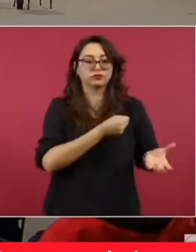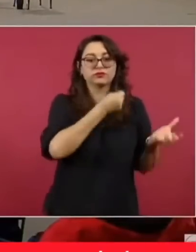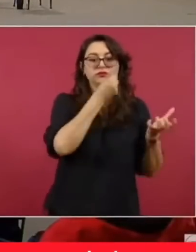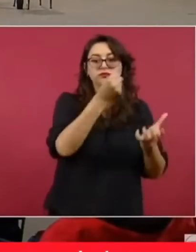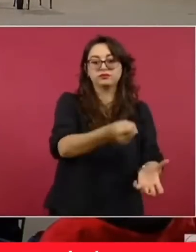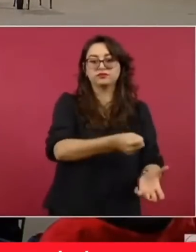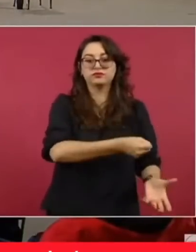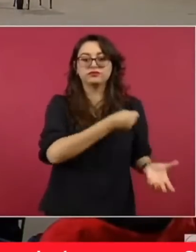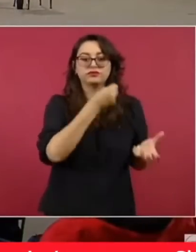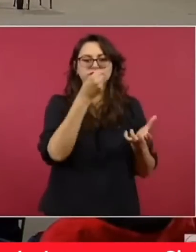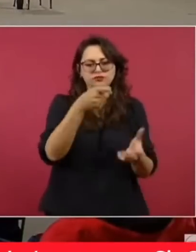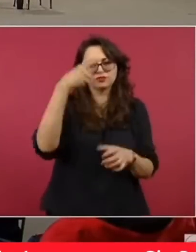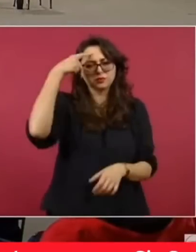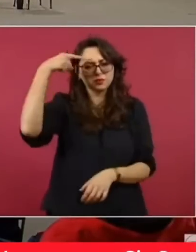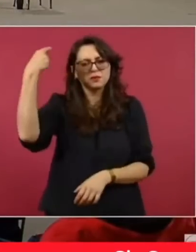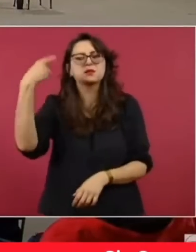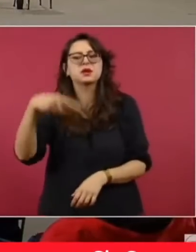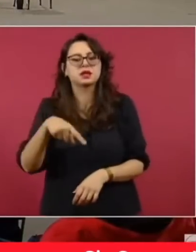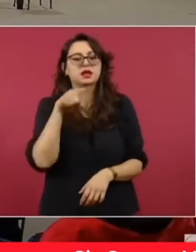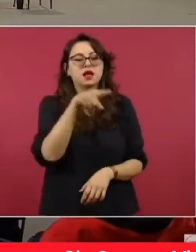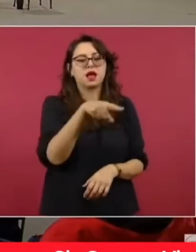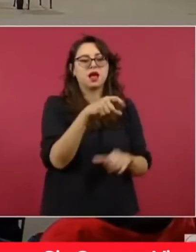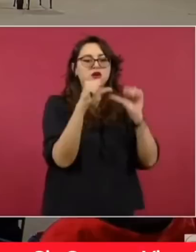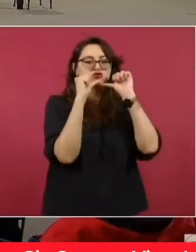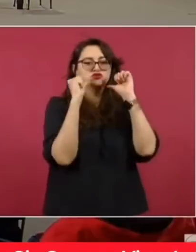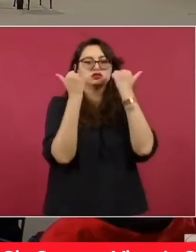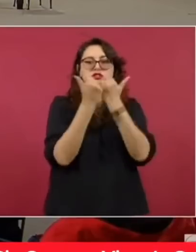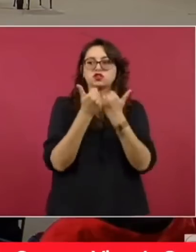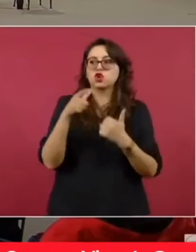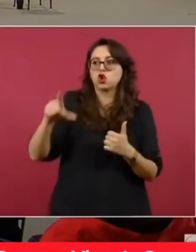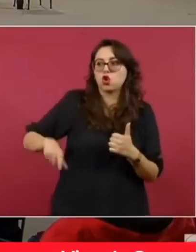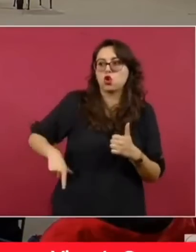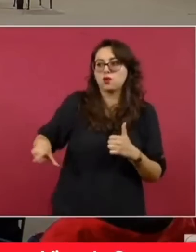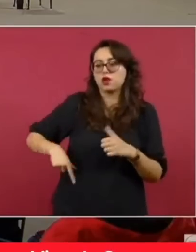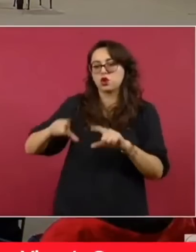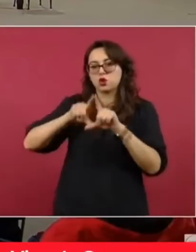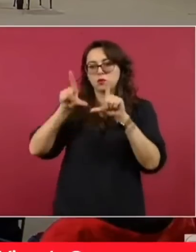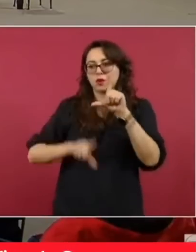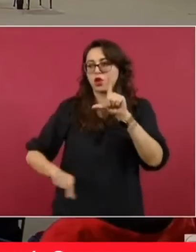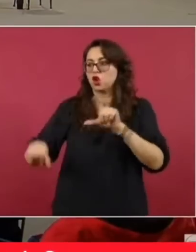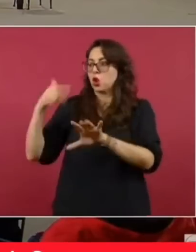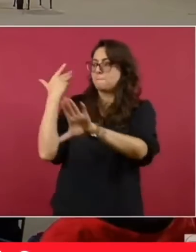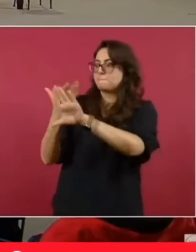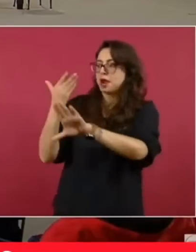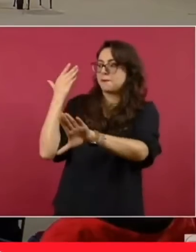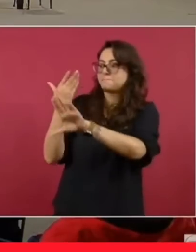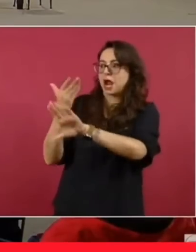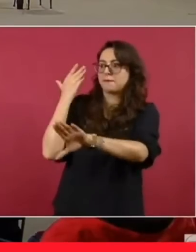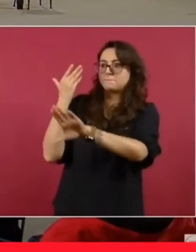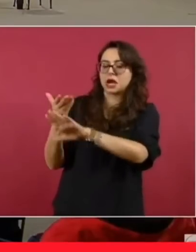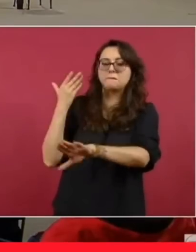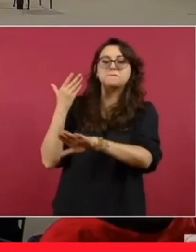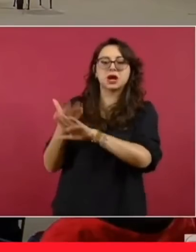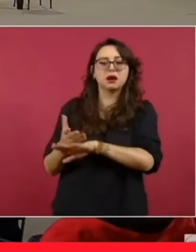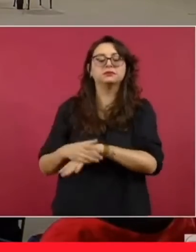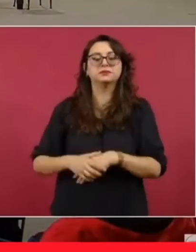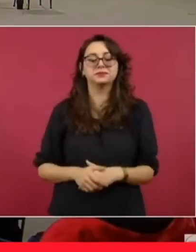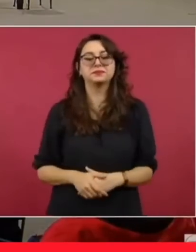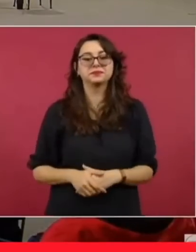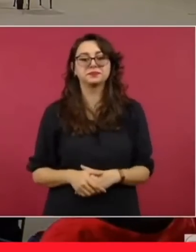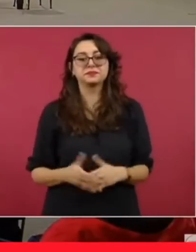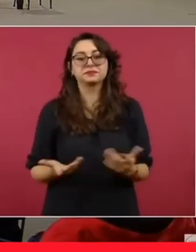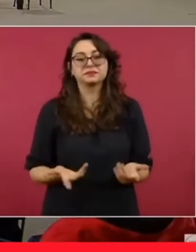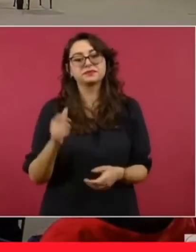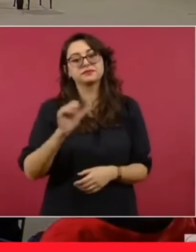para lanzar mentiras en medios como mexicanos a favor de la corrupción en contra del gobierno de López Obrador.